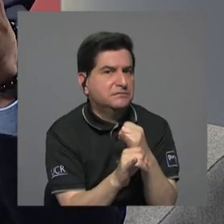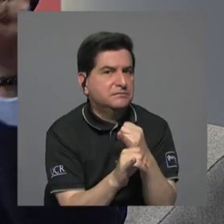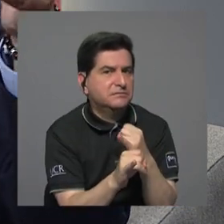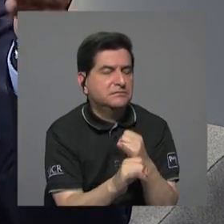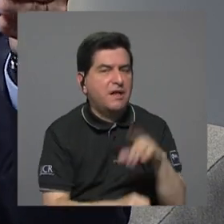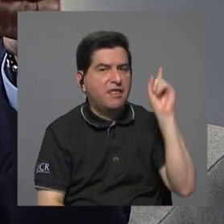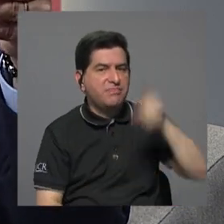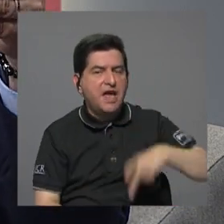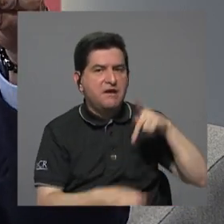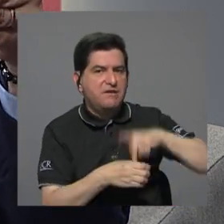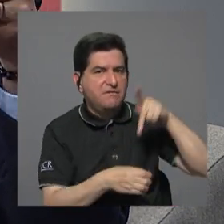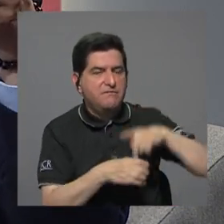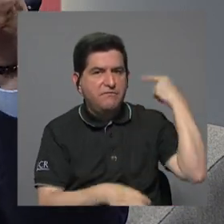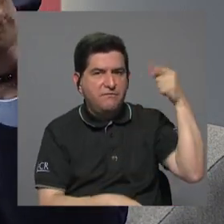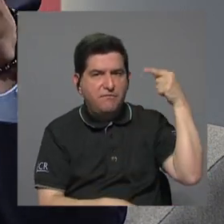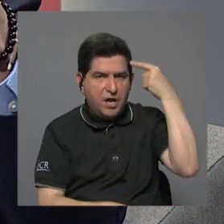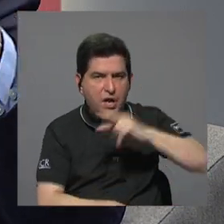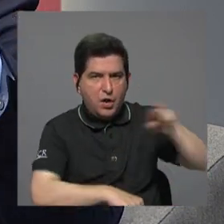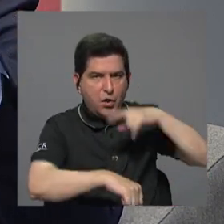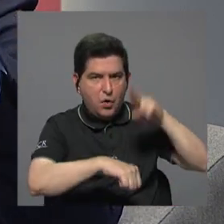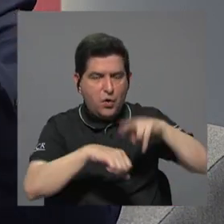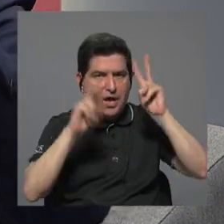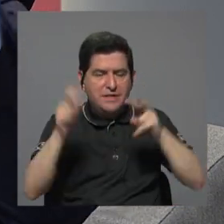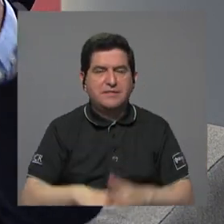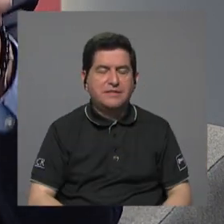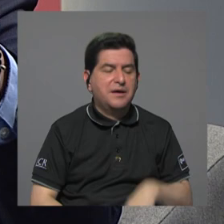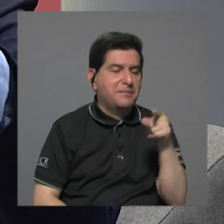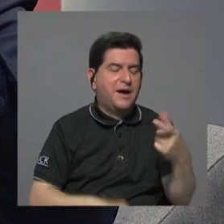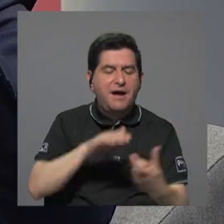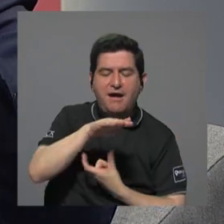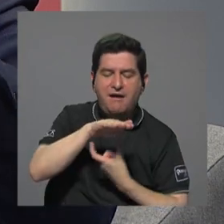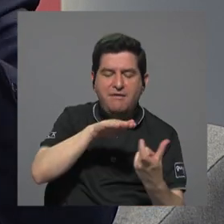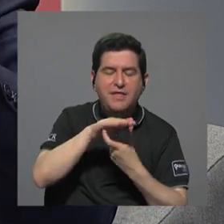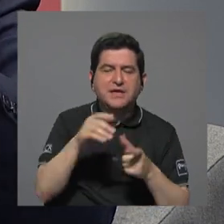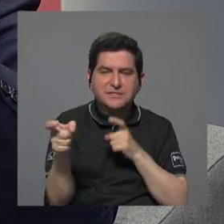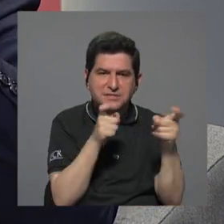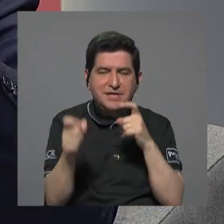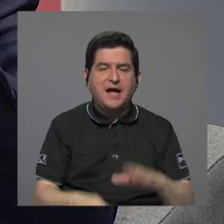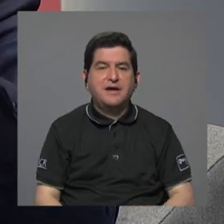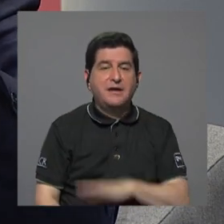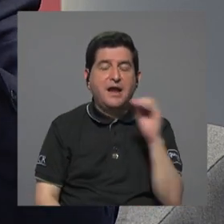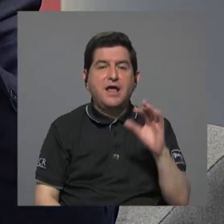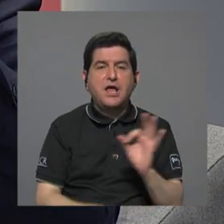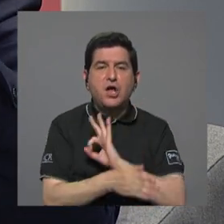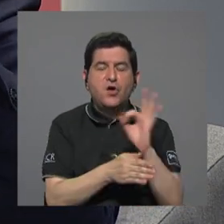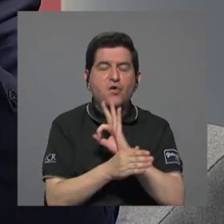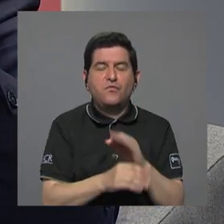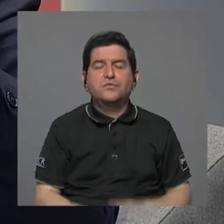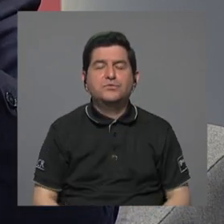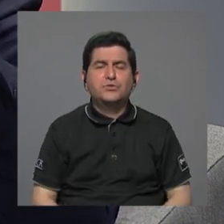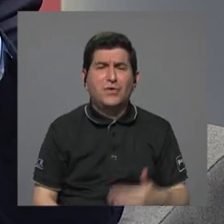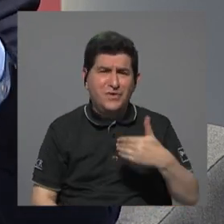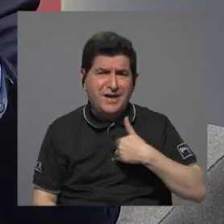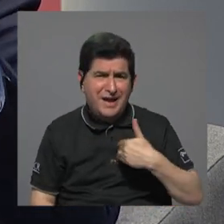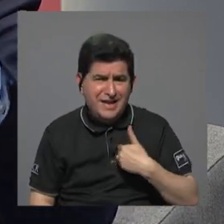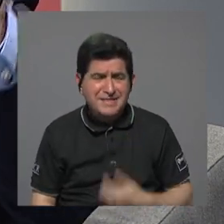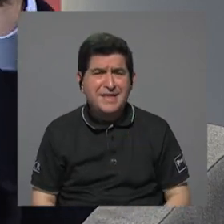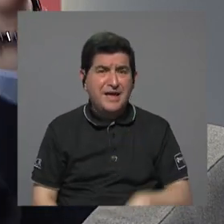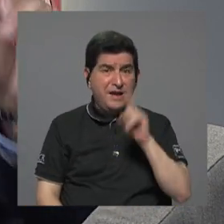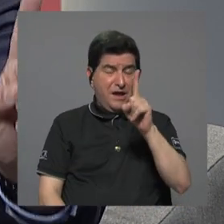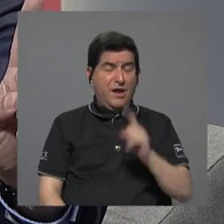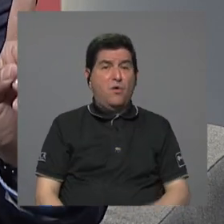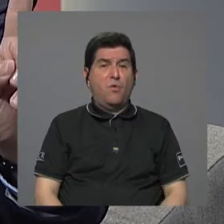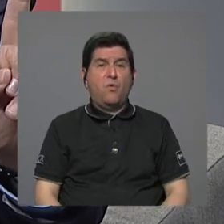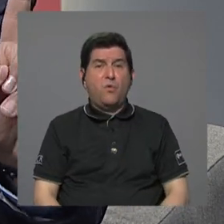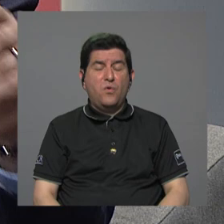tiene que haber participación del gobierno de la república en el tema del control de los escáneres y la función aduanera no se puede delegar o usted puede tener almacenes